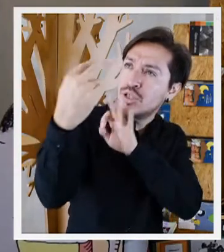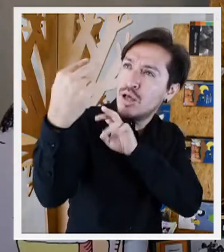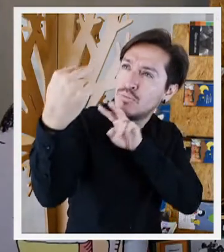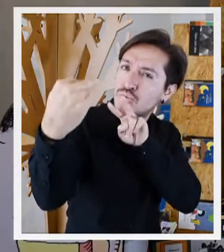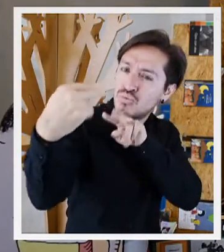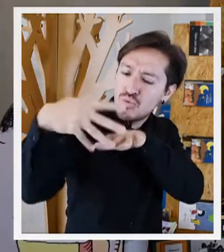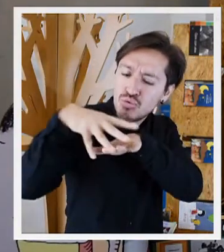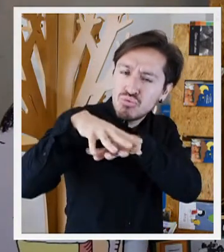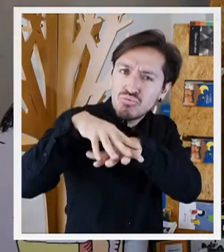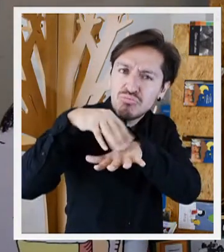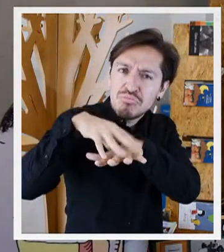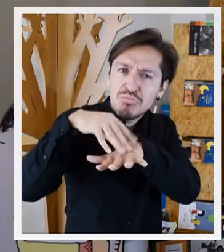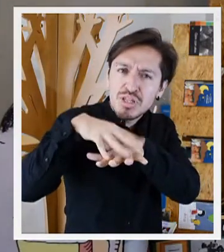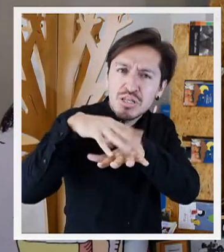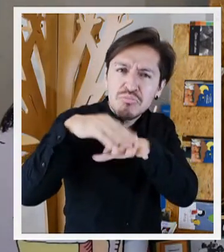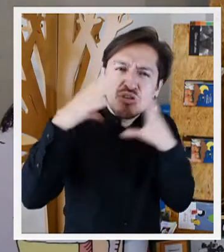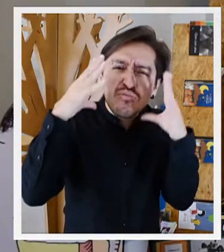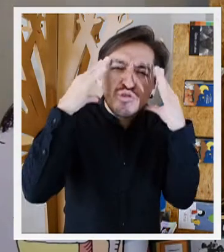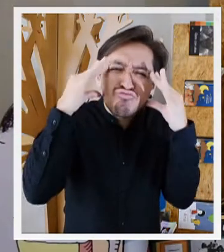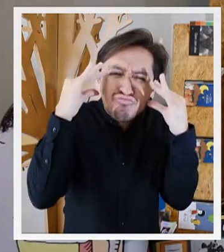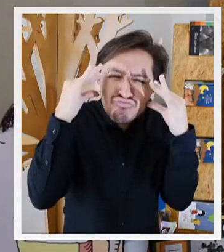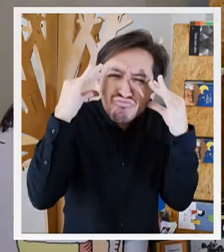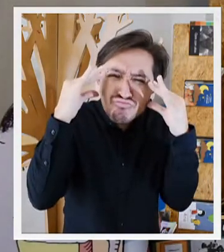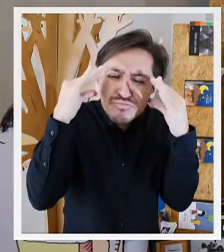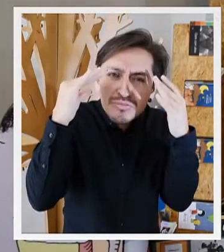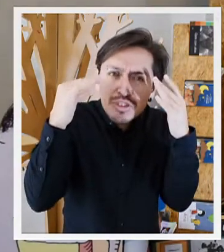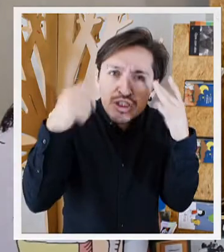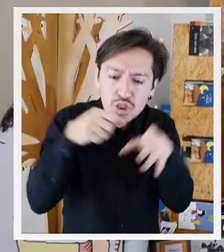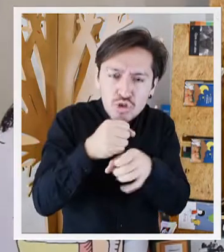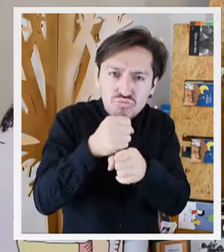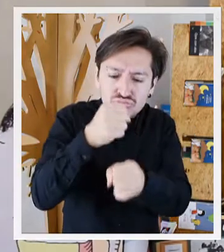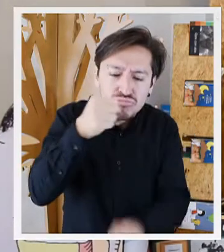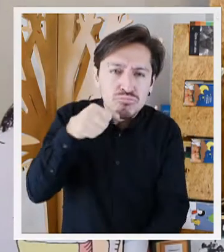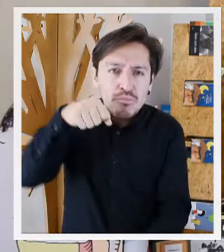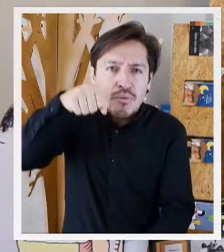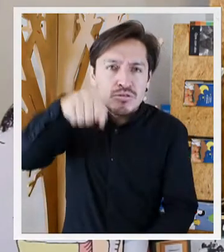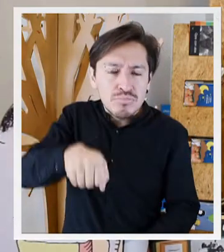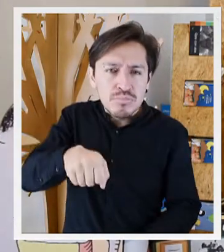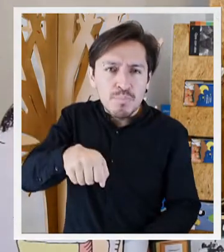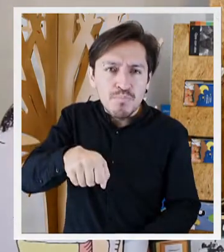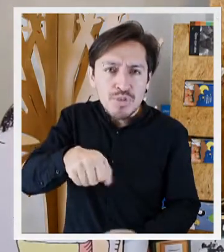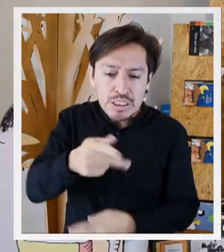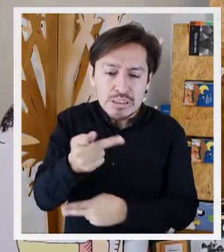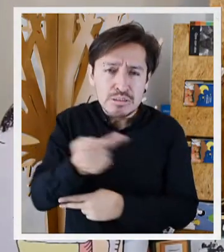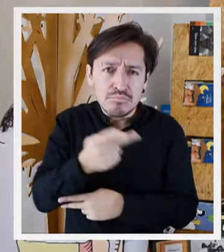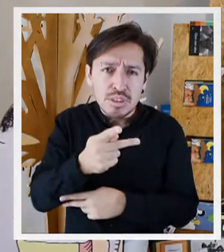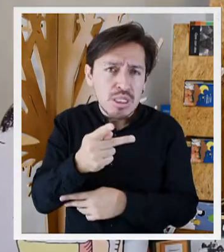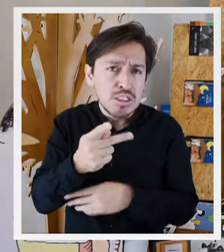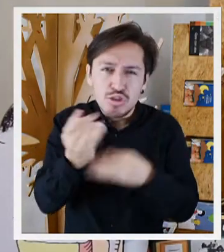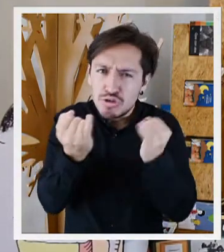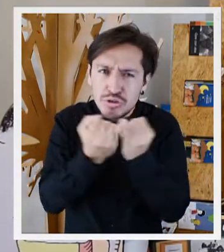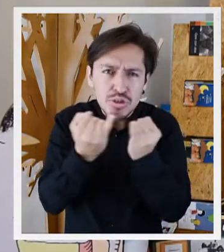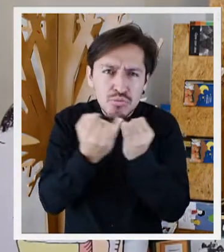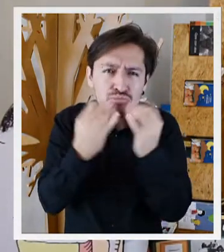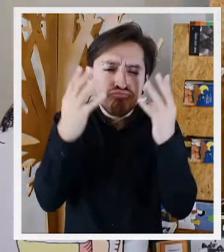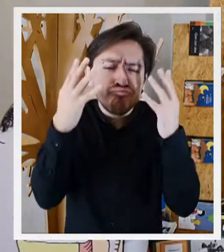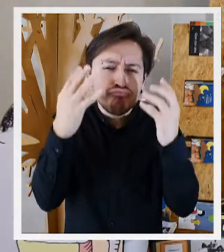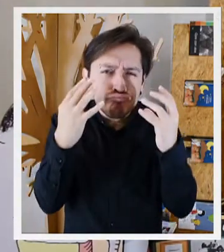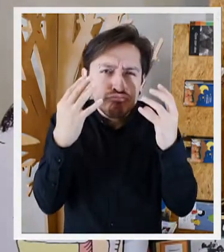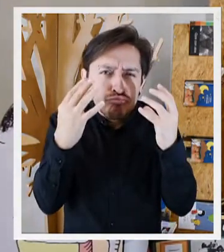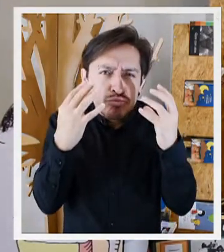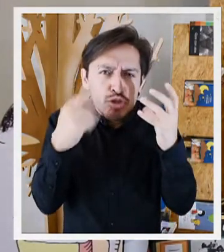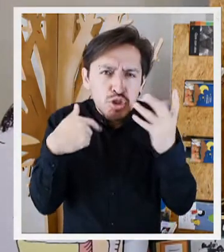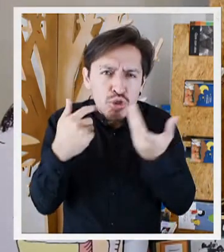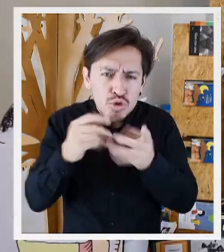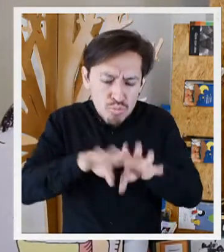vi frente a mis ojos unos pies arrugados. Y un bastón. Y unas piernas arrugadas.